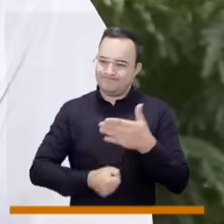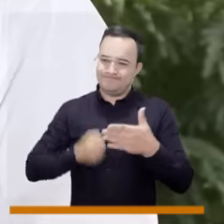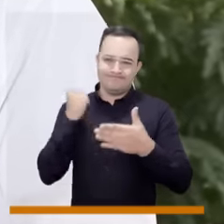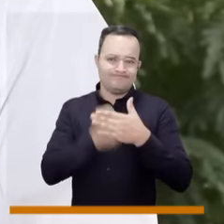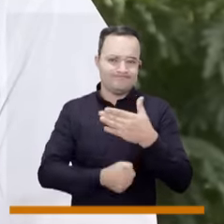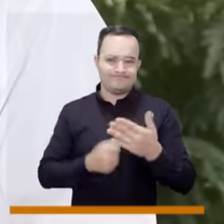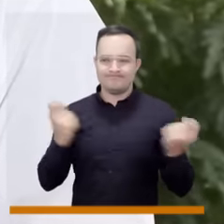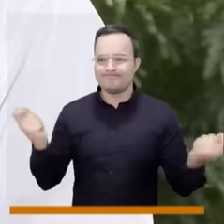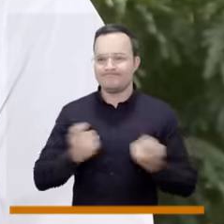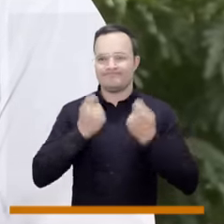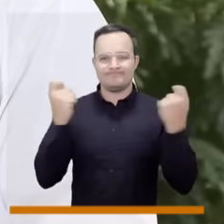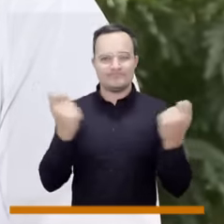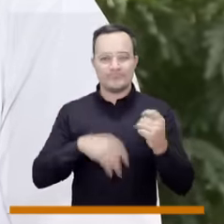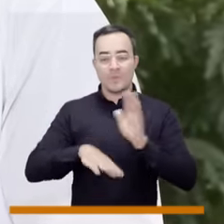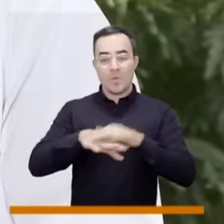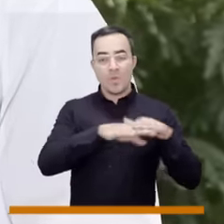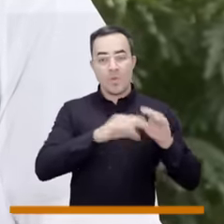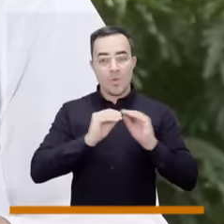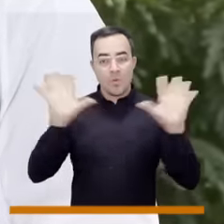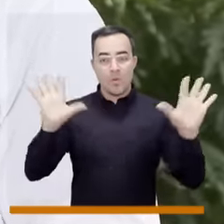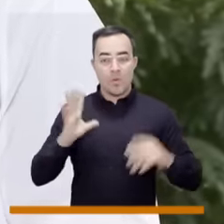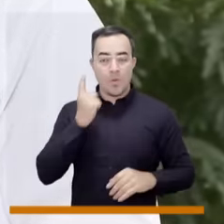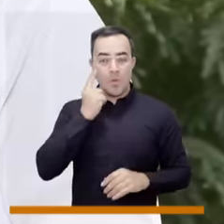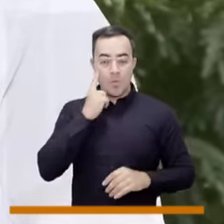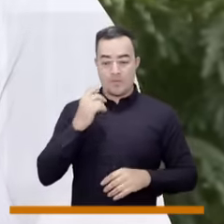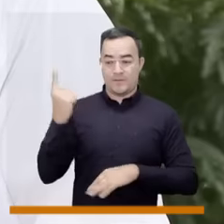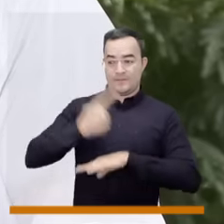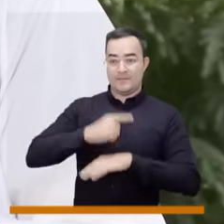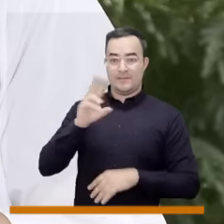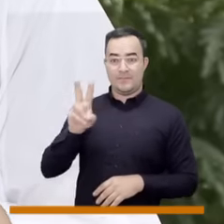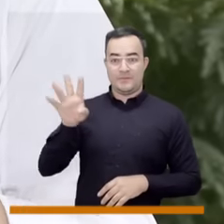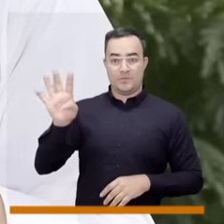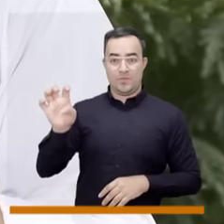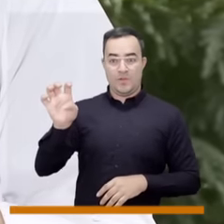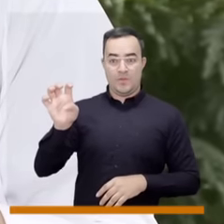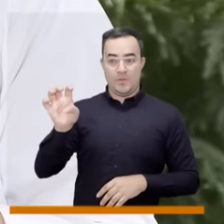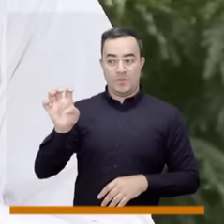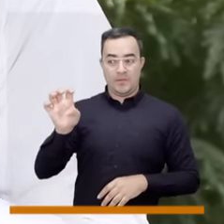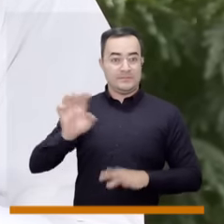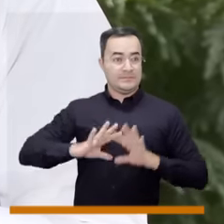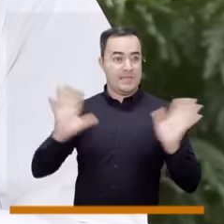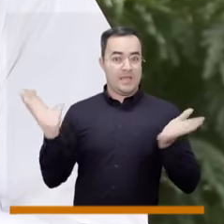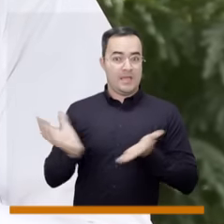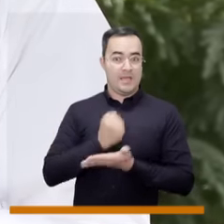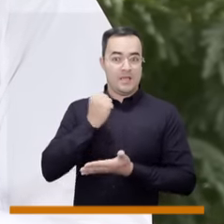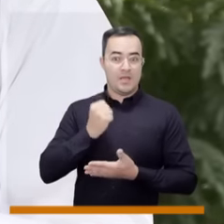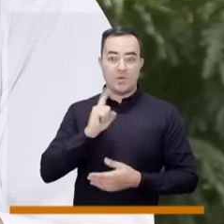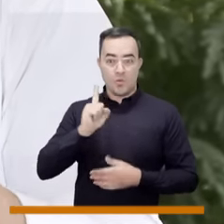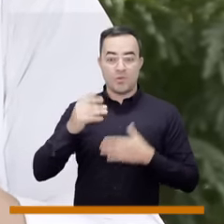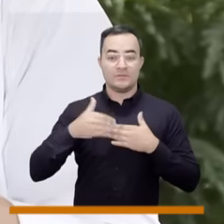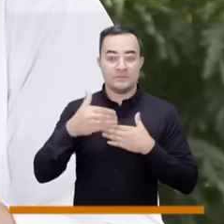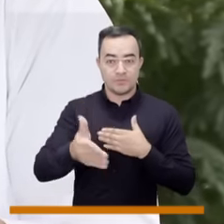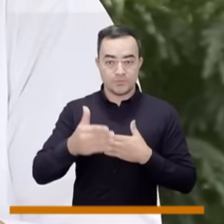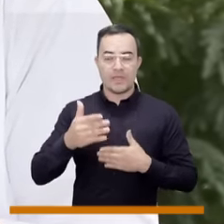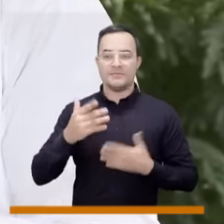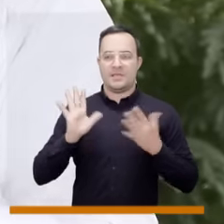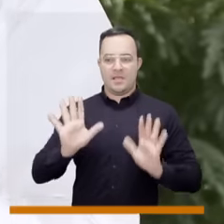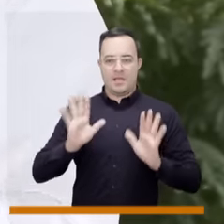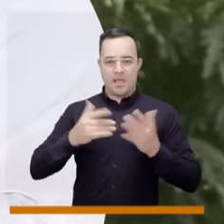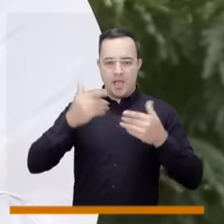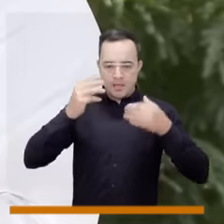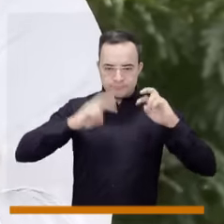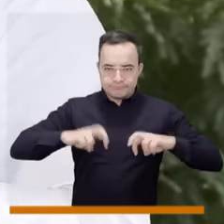dejamos de trabajar y esto tiene que ser una labor incansable, inclusive las elecciones no solamente se pueden ganar el día 29,